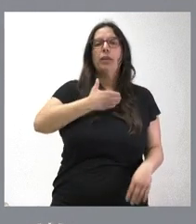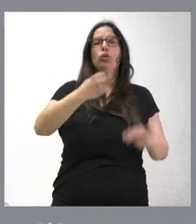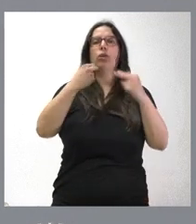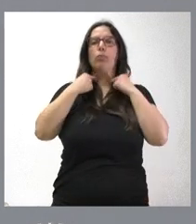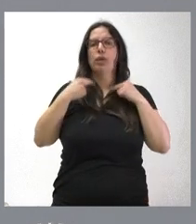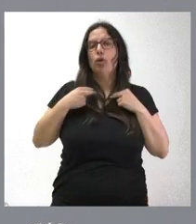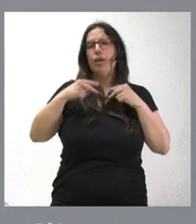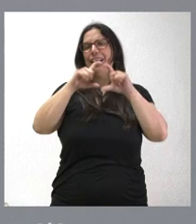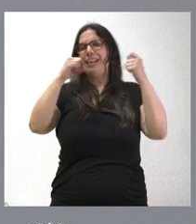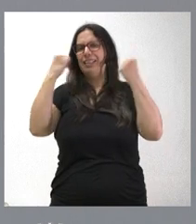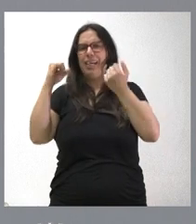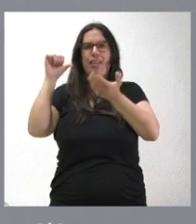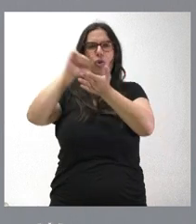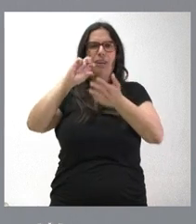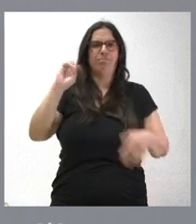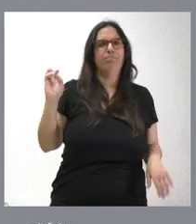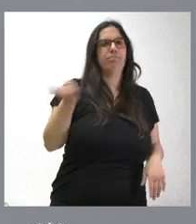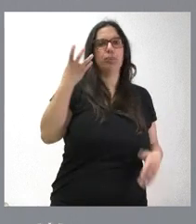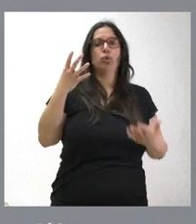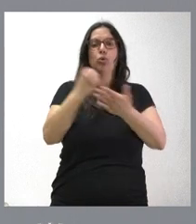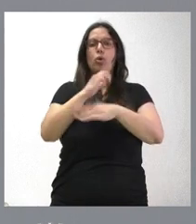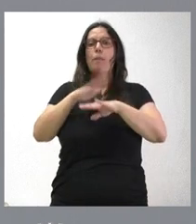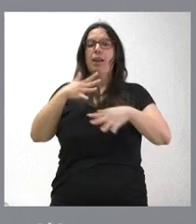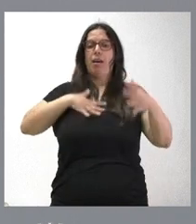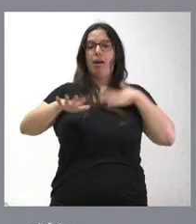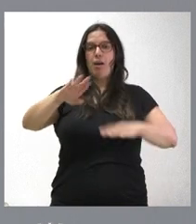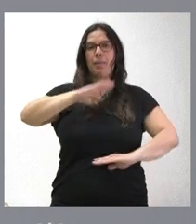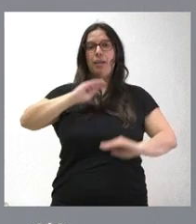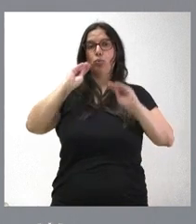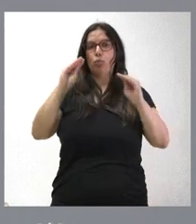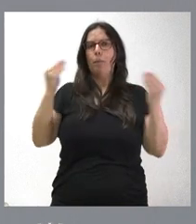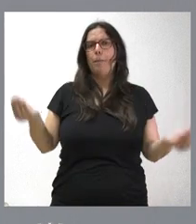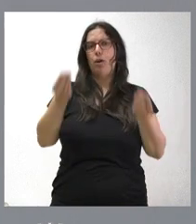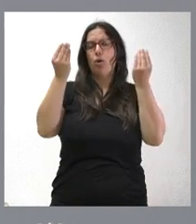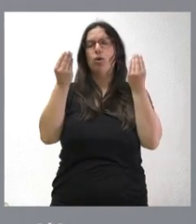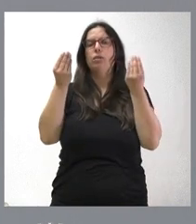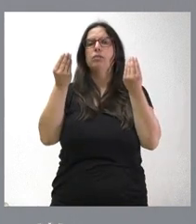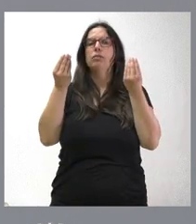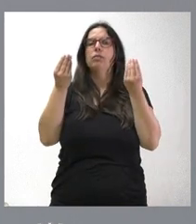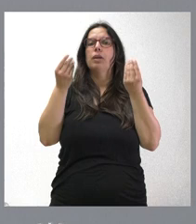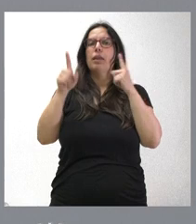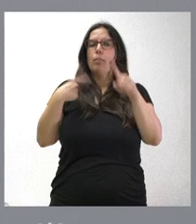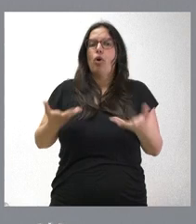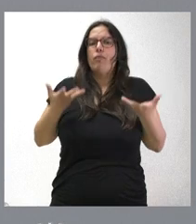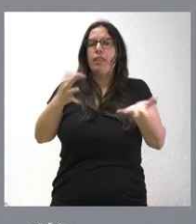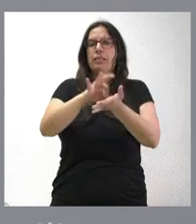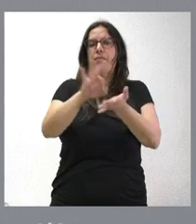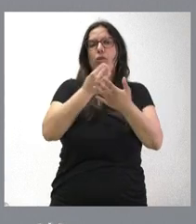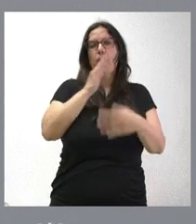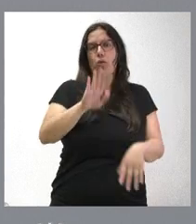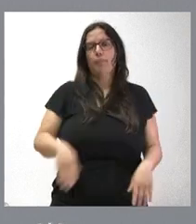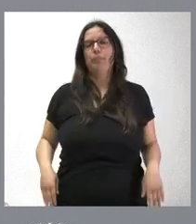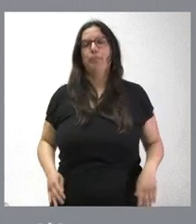y cualquier entidad local, que van a mejorar así sus competencias y su cualificación para mejorar su prestación en los servicios públicos.